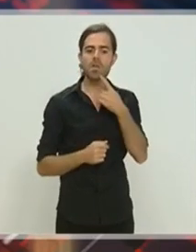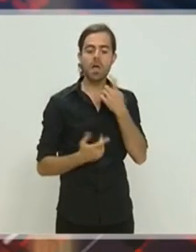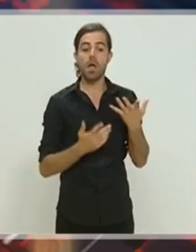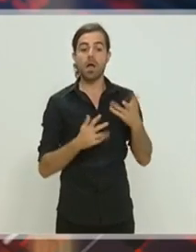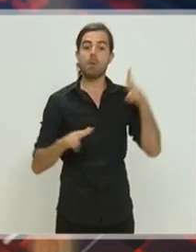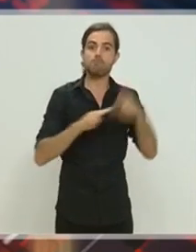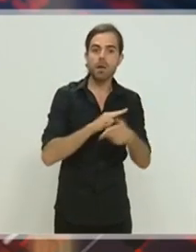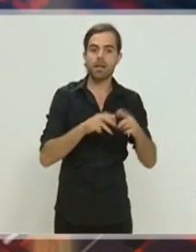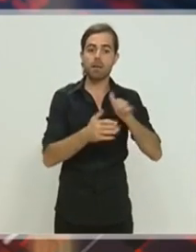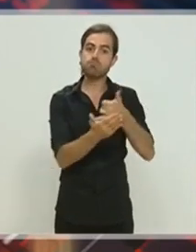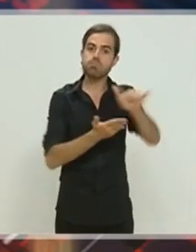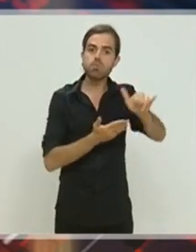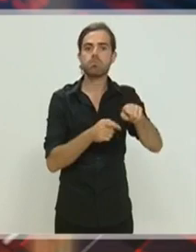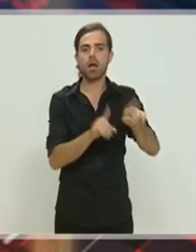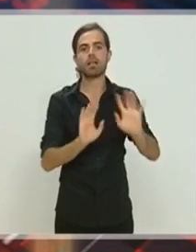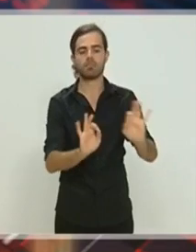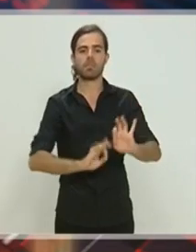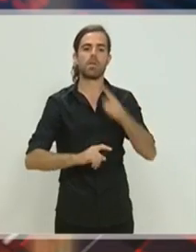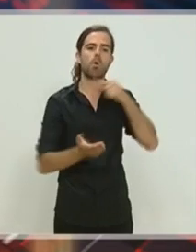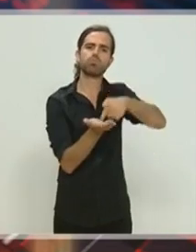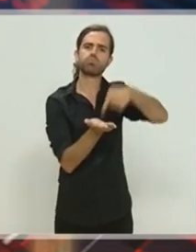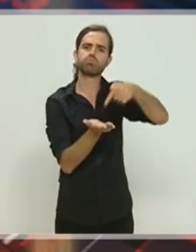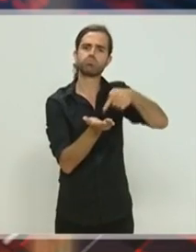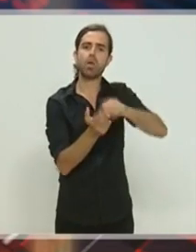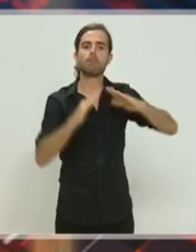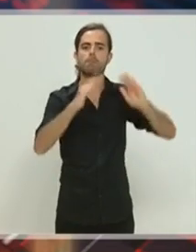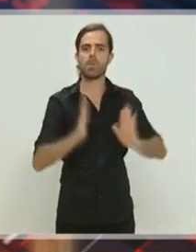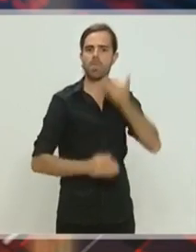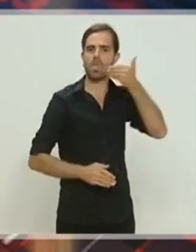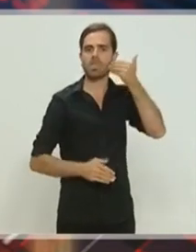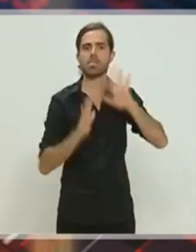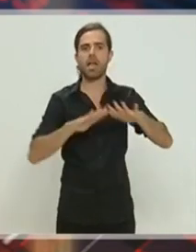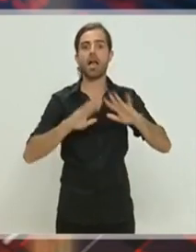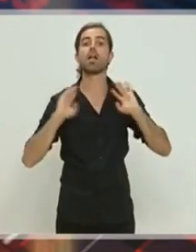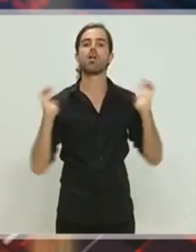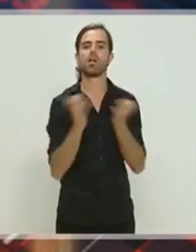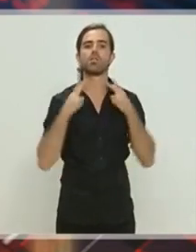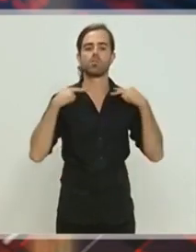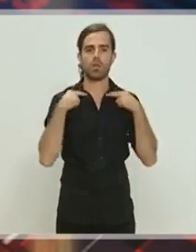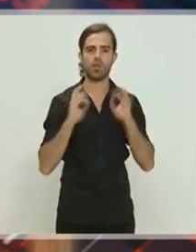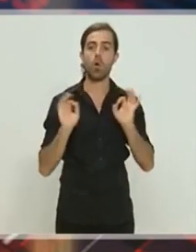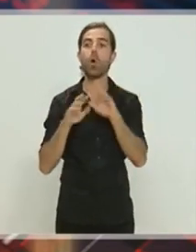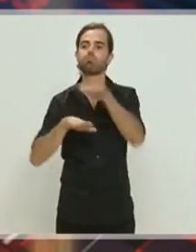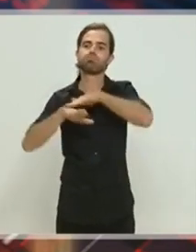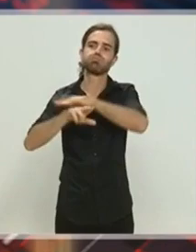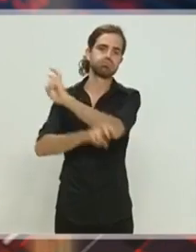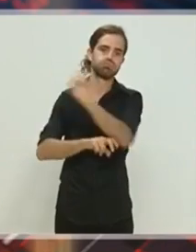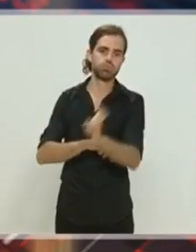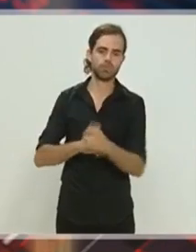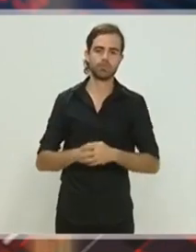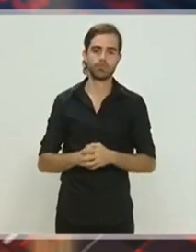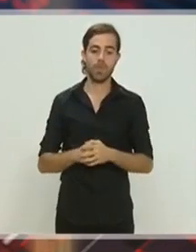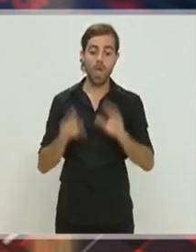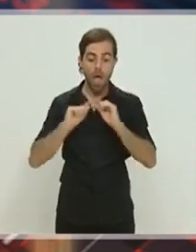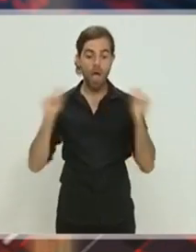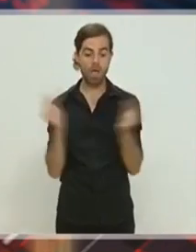en el Congreso de los Diputados y también otras instituciones. La asamblea que se celebra aquí en Zaragoza reclama una ley de